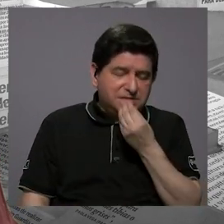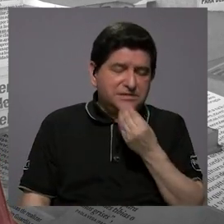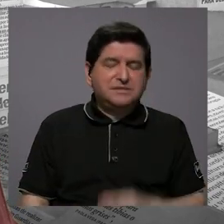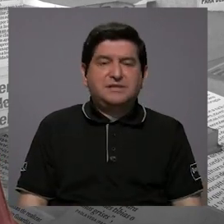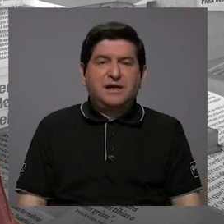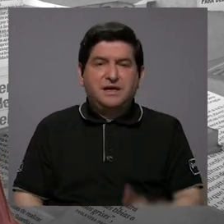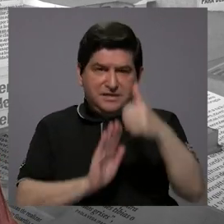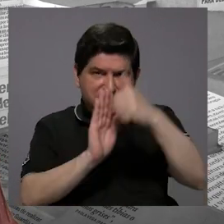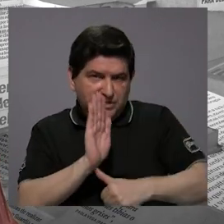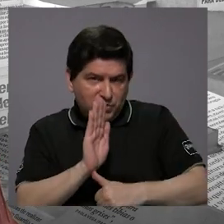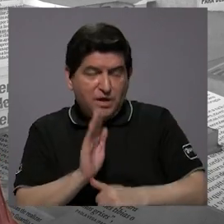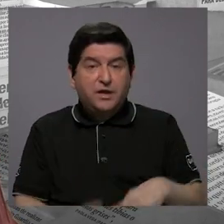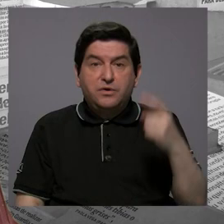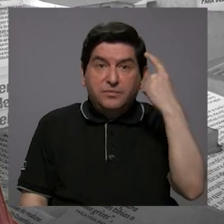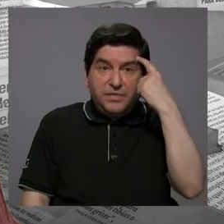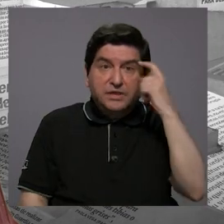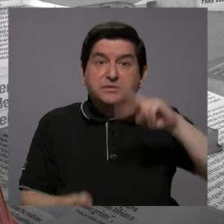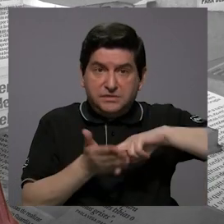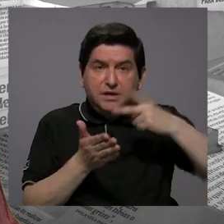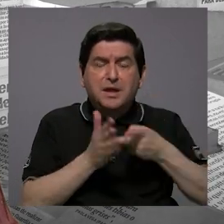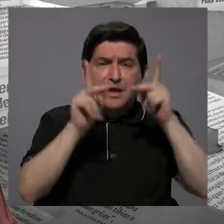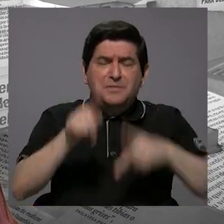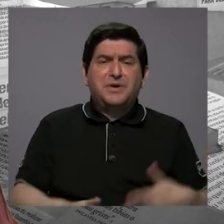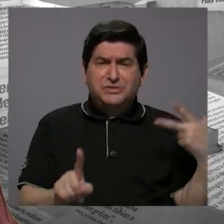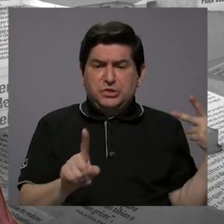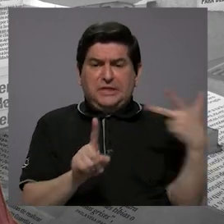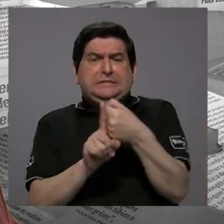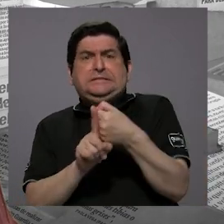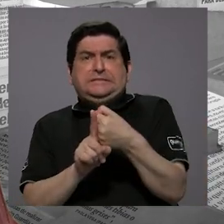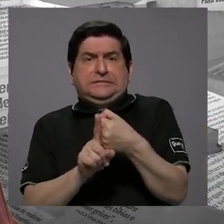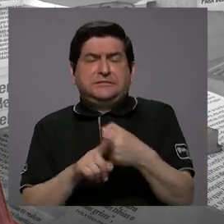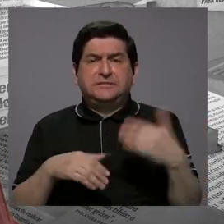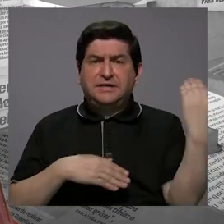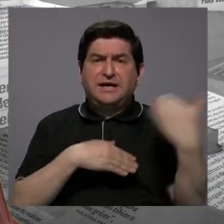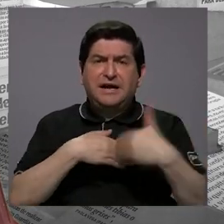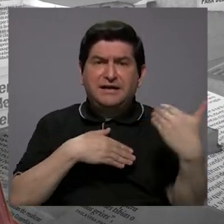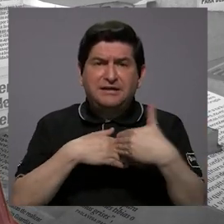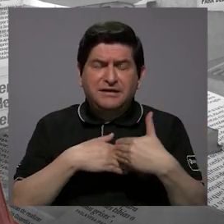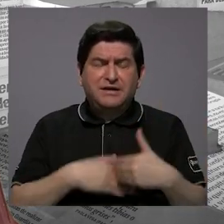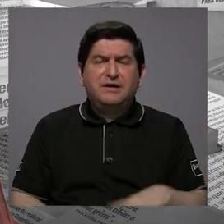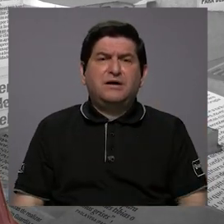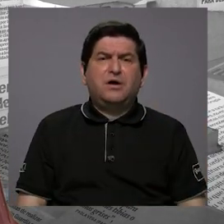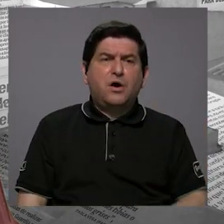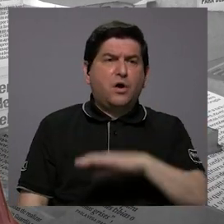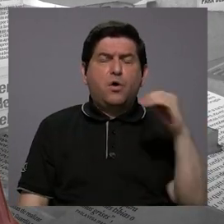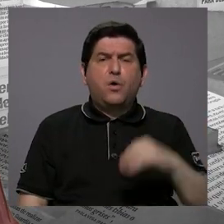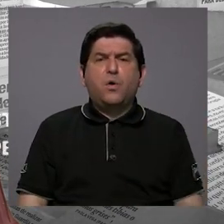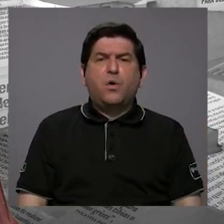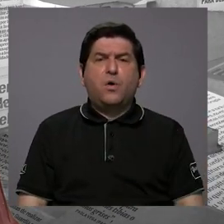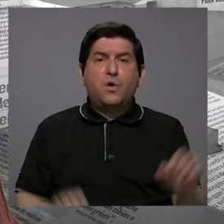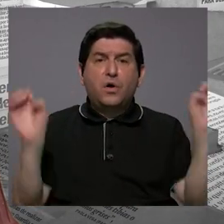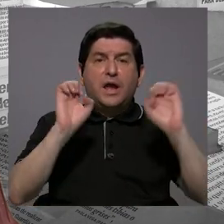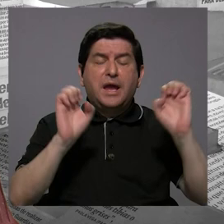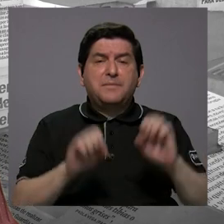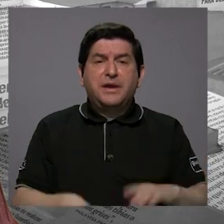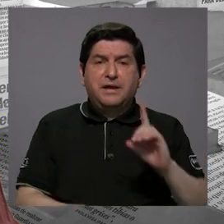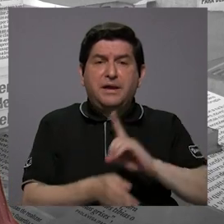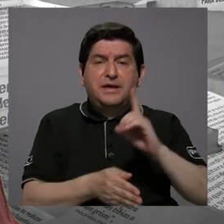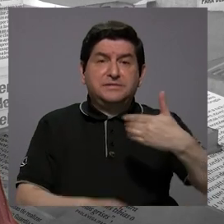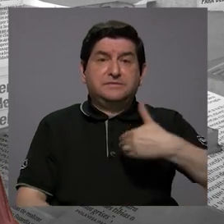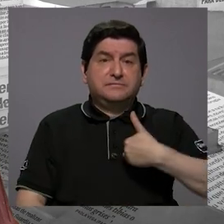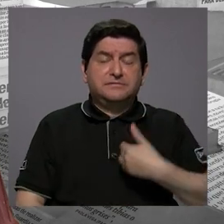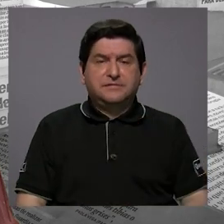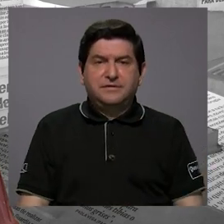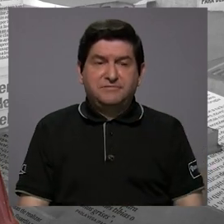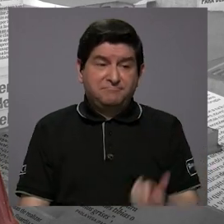ortopedistas. Imagínese lo que eso representa para alguien que sufra un accidente de tránsito o alguien que sufra una emergencia médica. Entonces va a